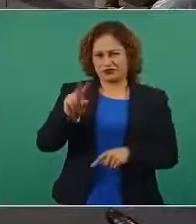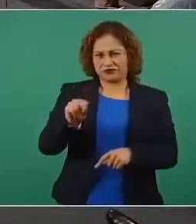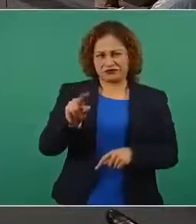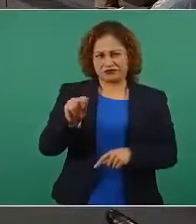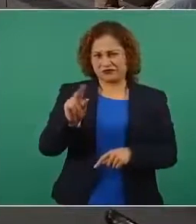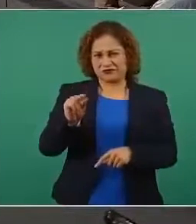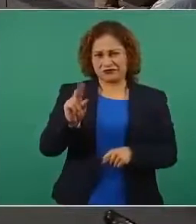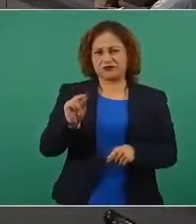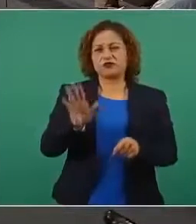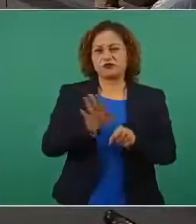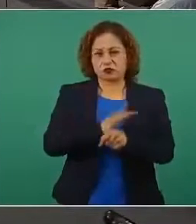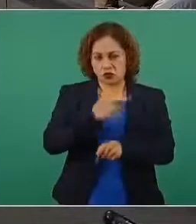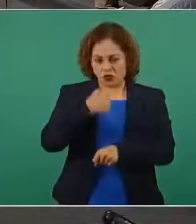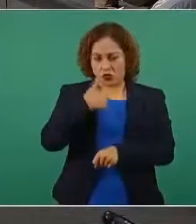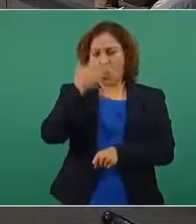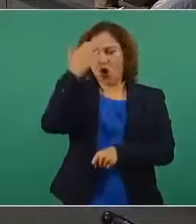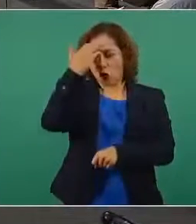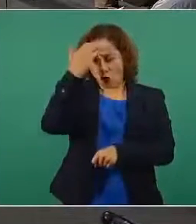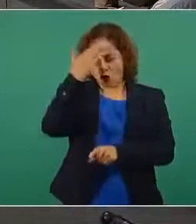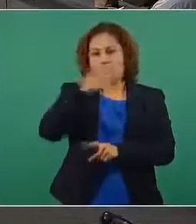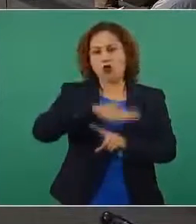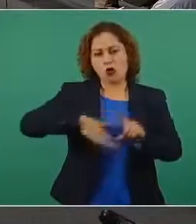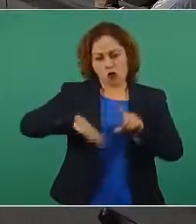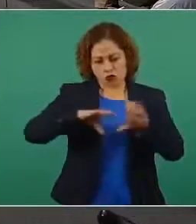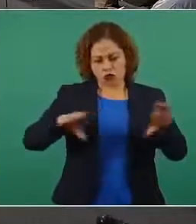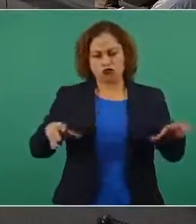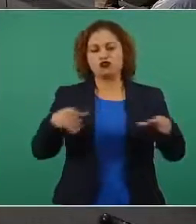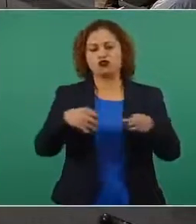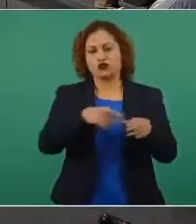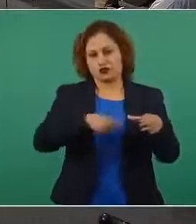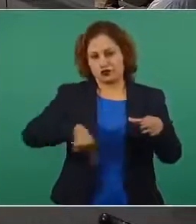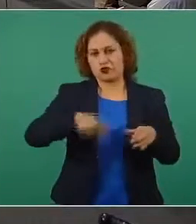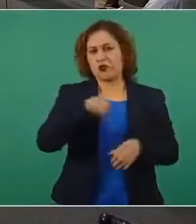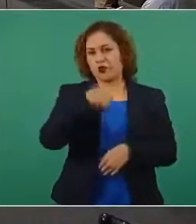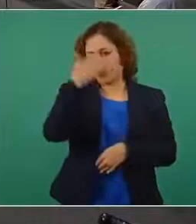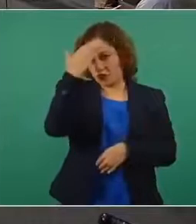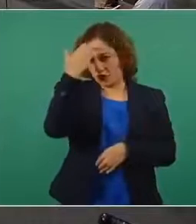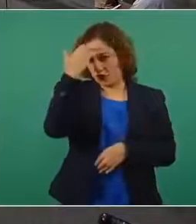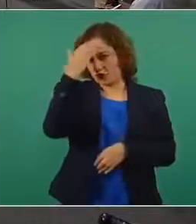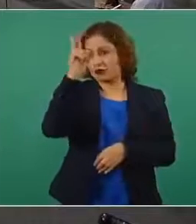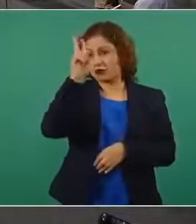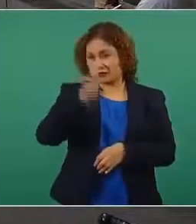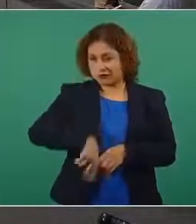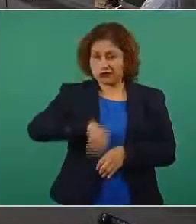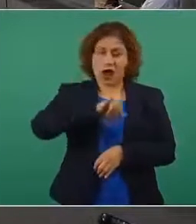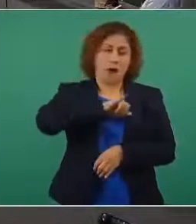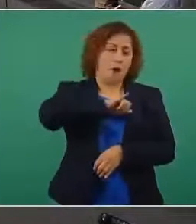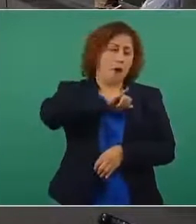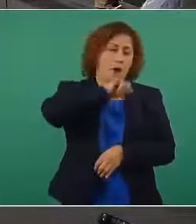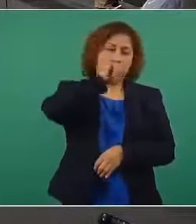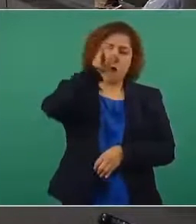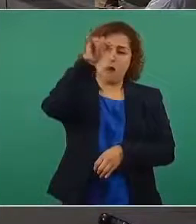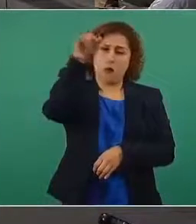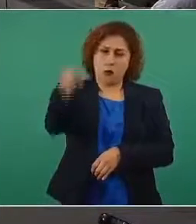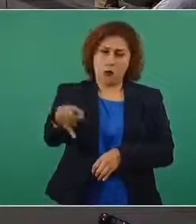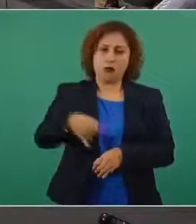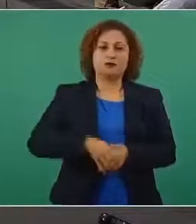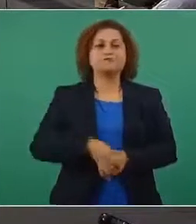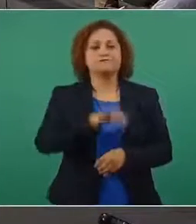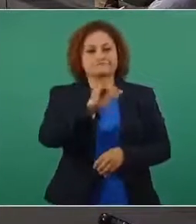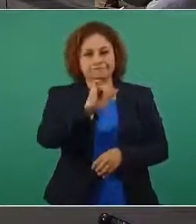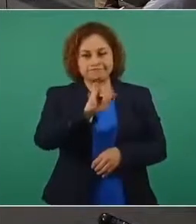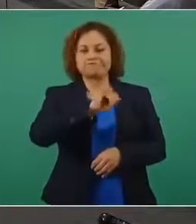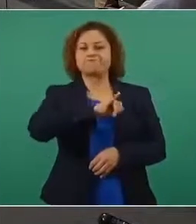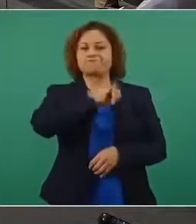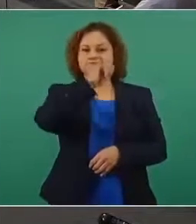yo conozco Urique y si está este bastante apartado si está muy apartado